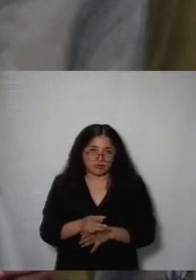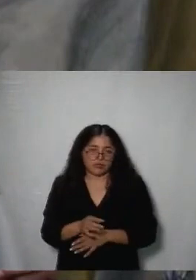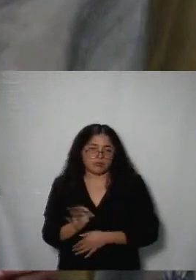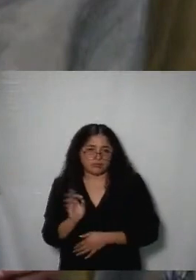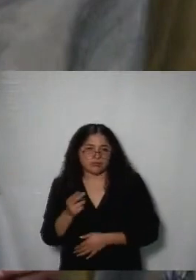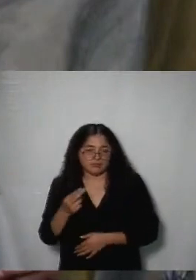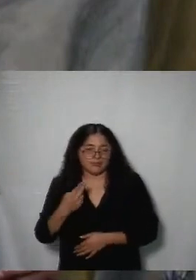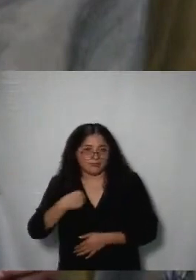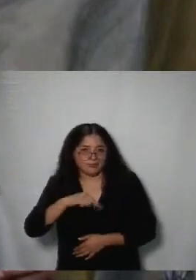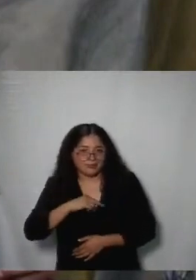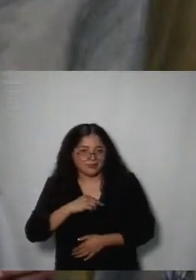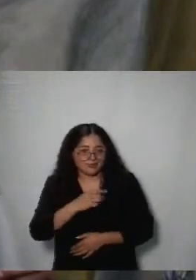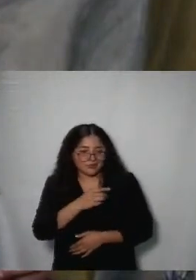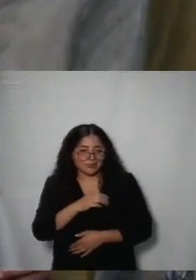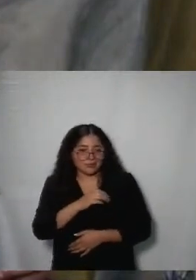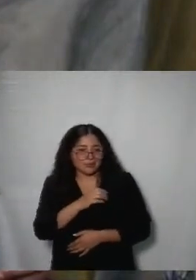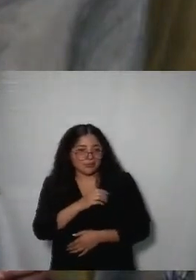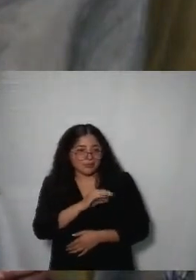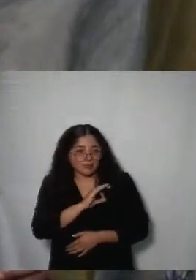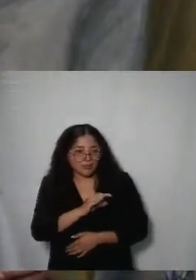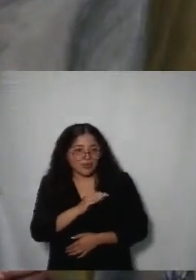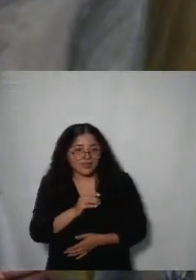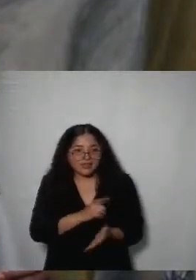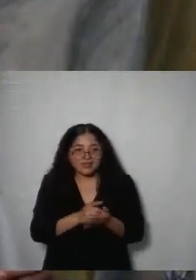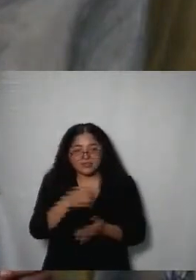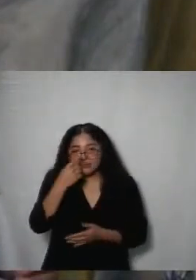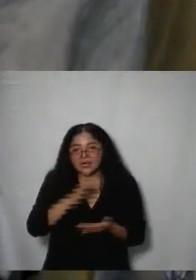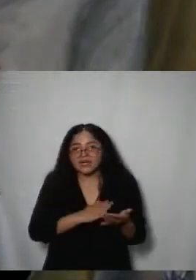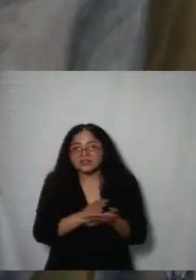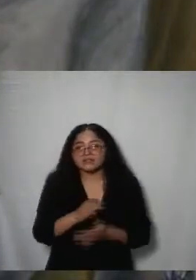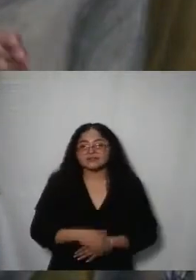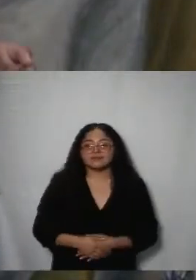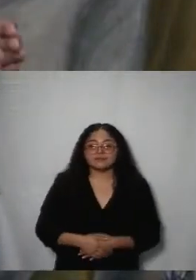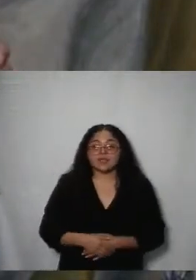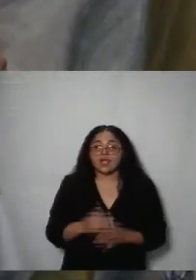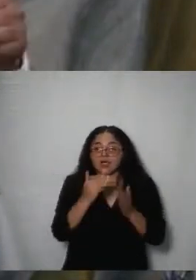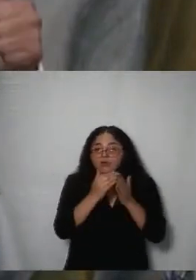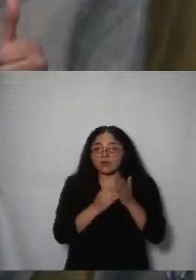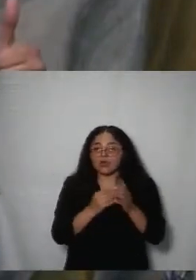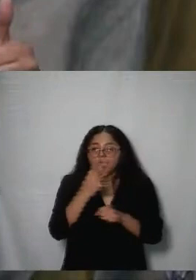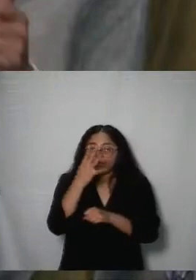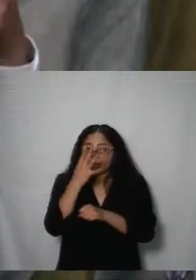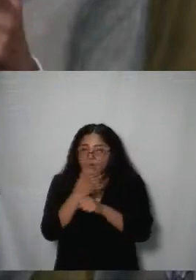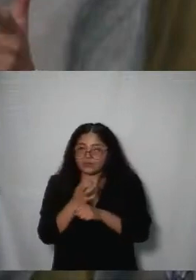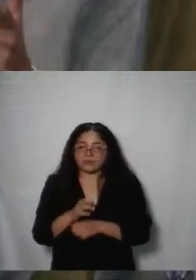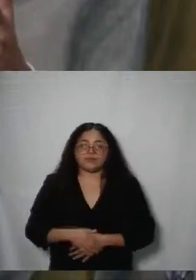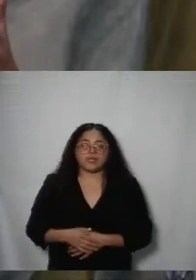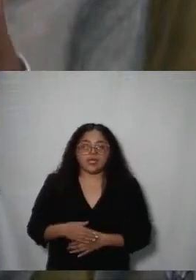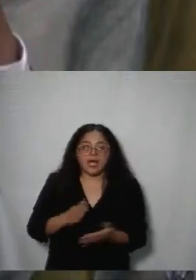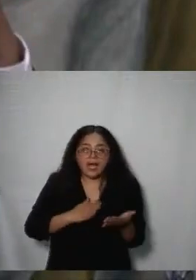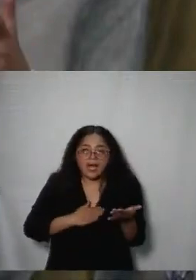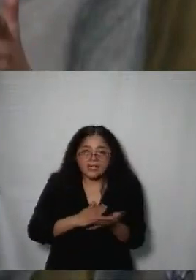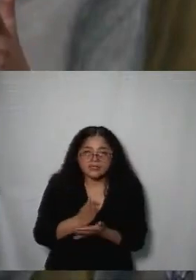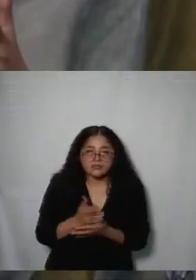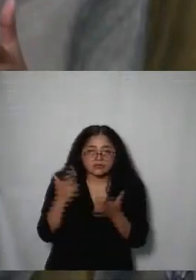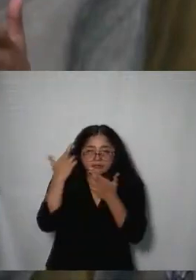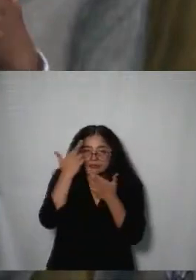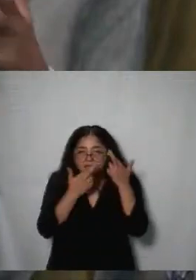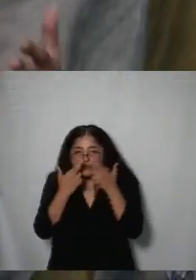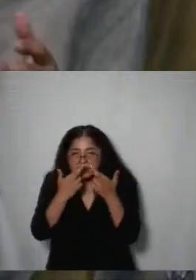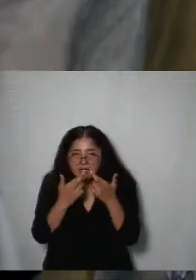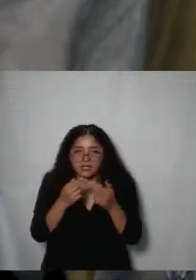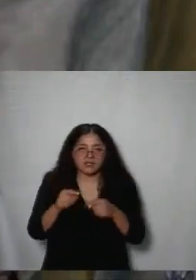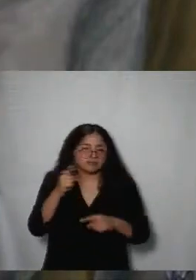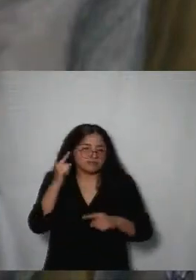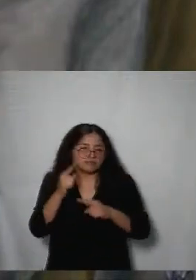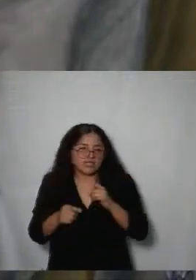que nos corresponde es decir a los propios datos personales a partir de sus cuatro variantes acceso rectificación cancelación